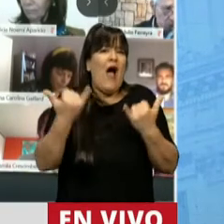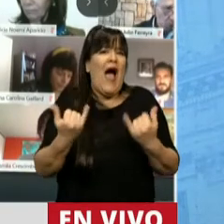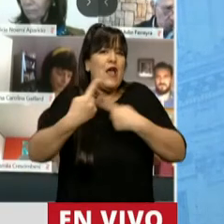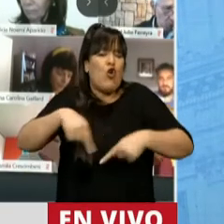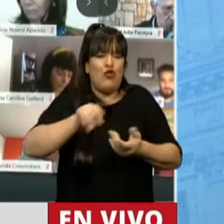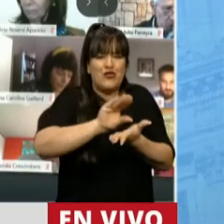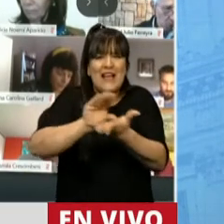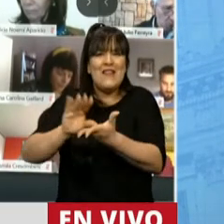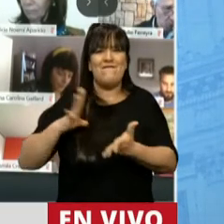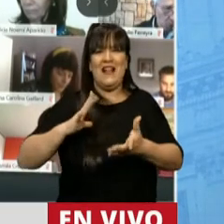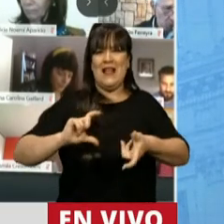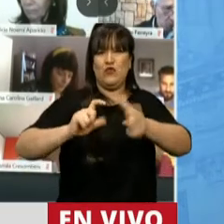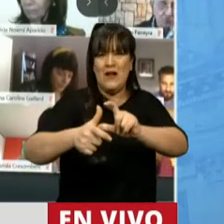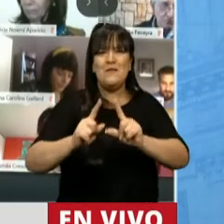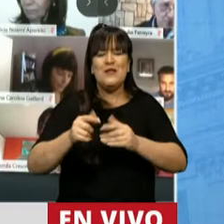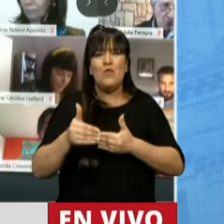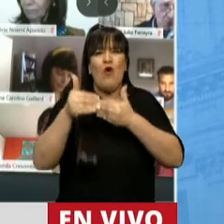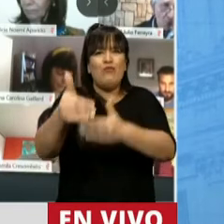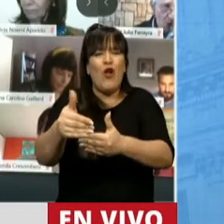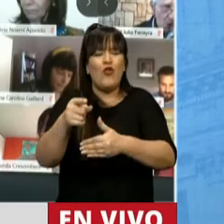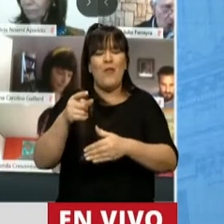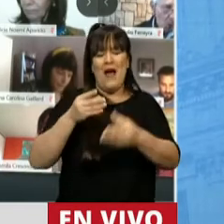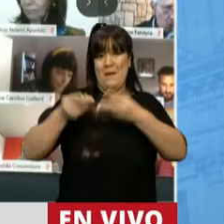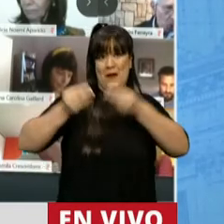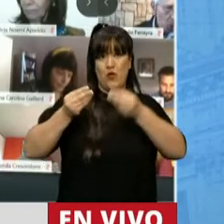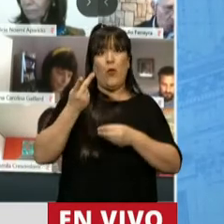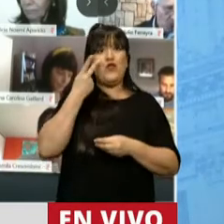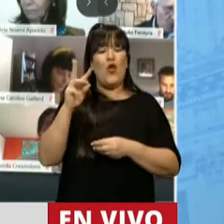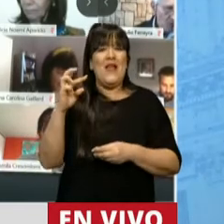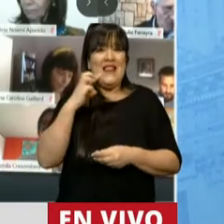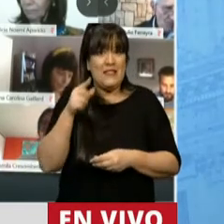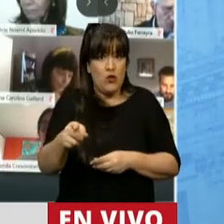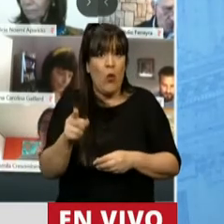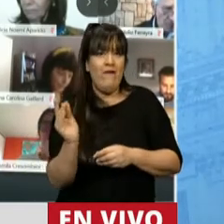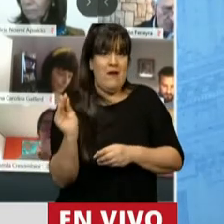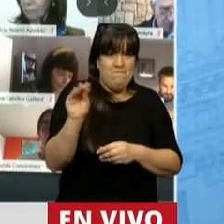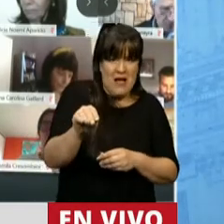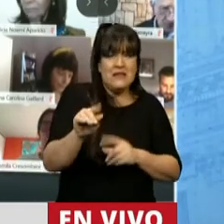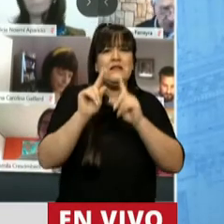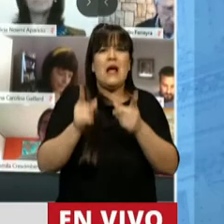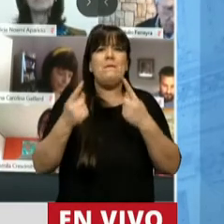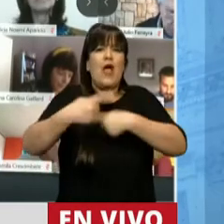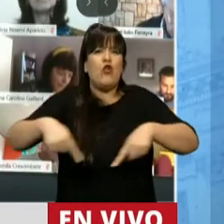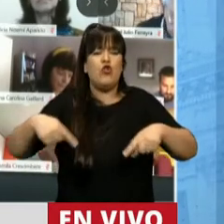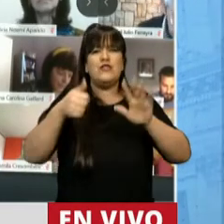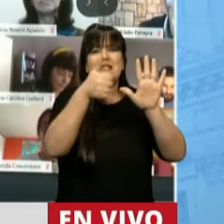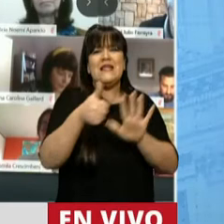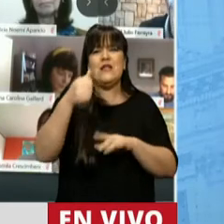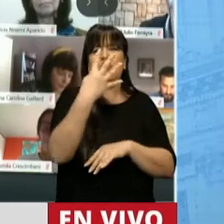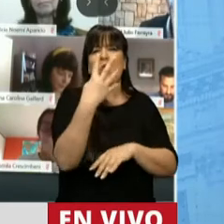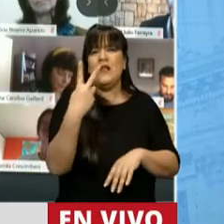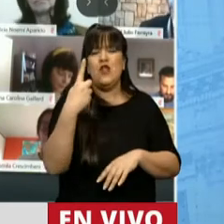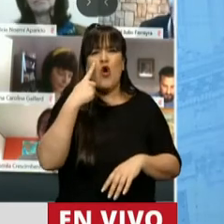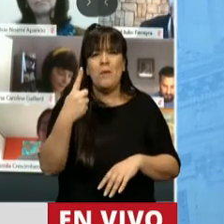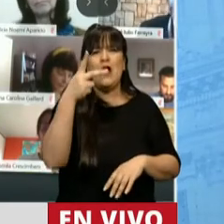en el marco de la prórroga del presupuesto 2019 y un incremento en el cálculo de los recursos de 642